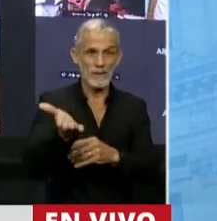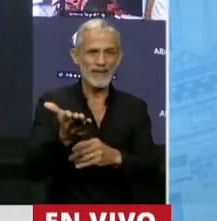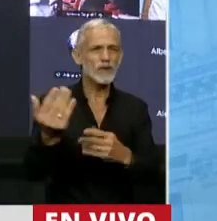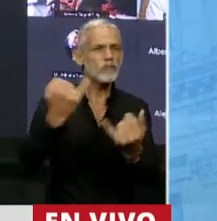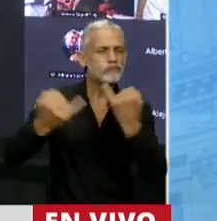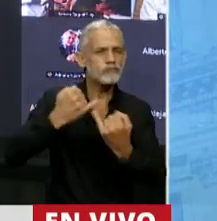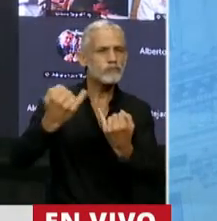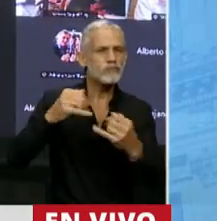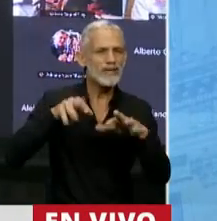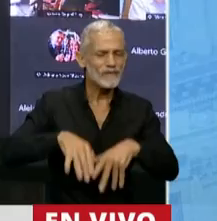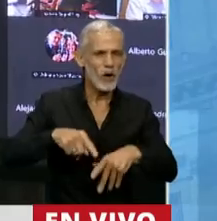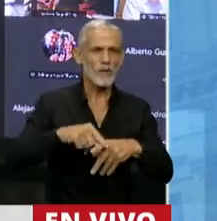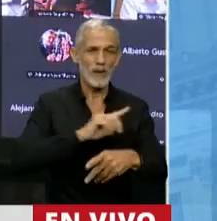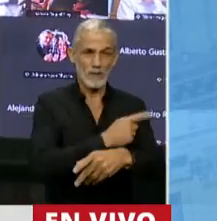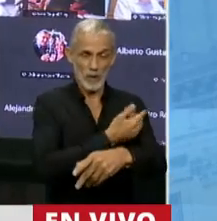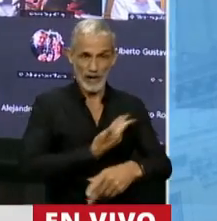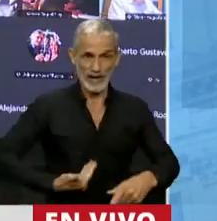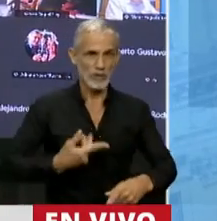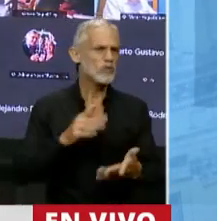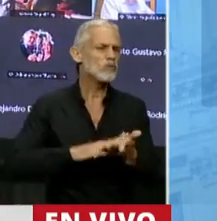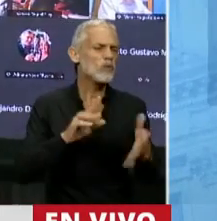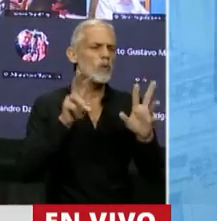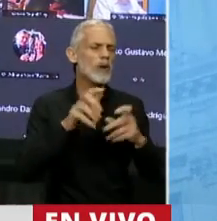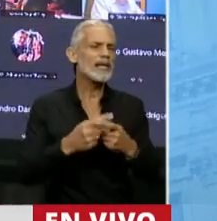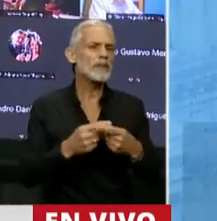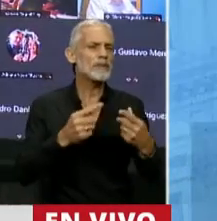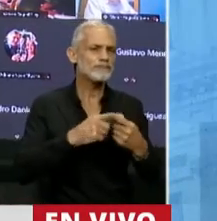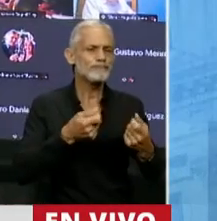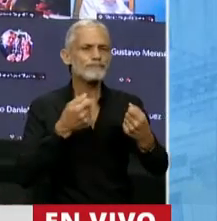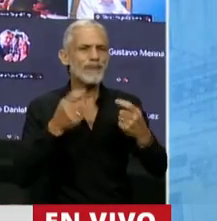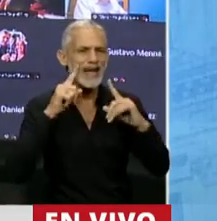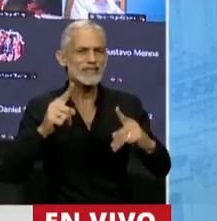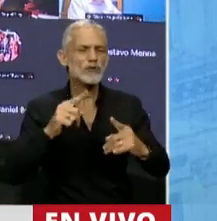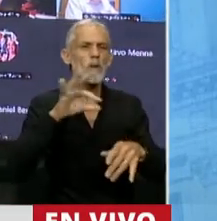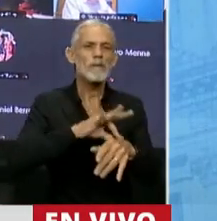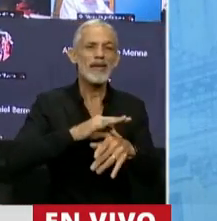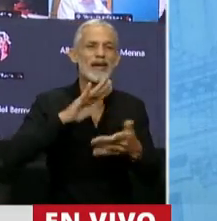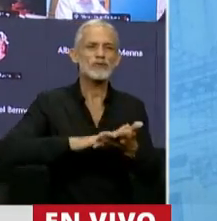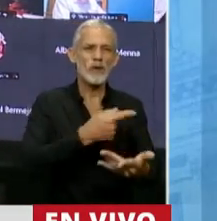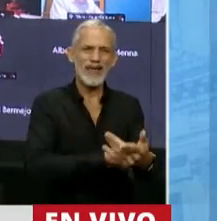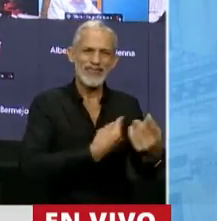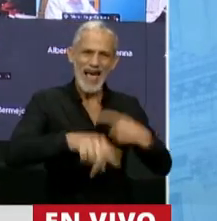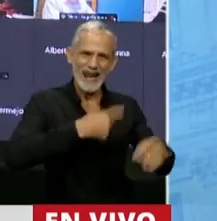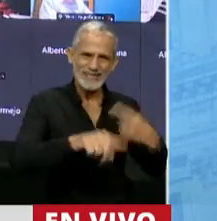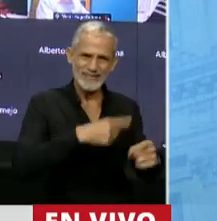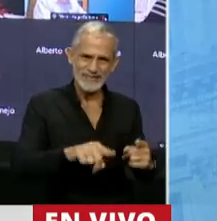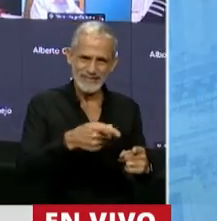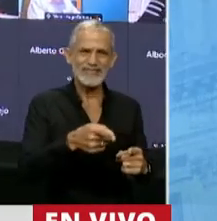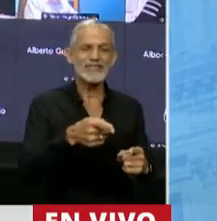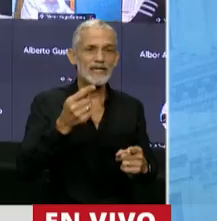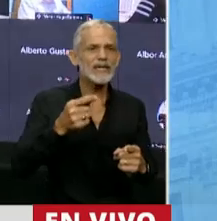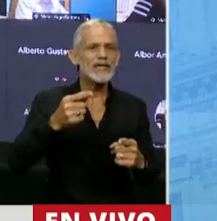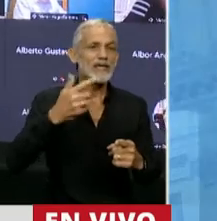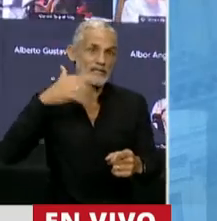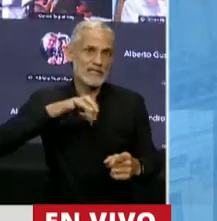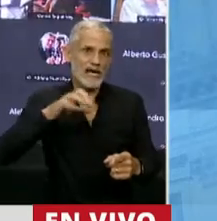informe al Poder Ejecutivo relacionado a prestaciones médicas sobre tratamientos de diálisis y hemodiálisis a cargo